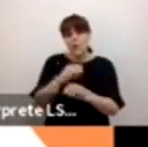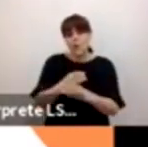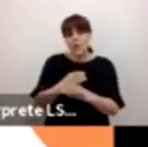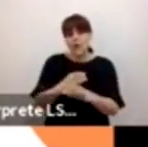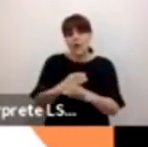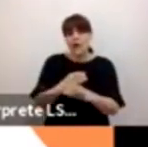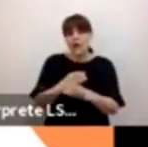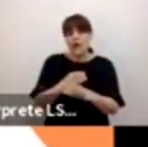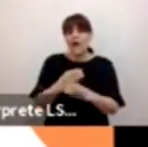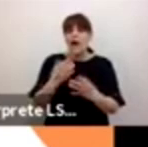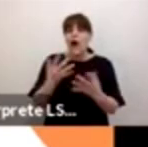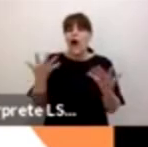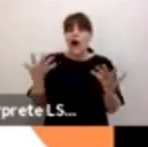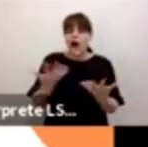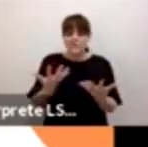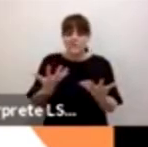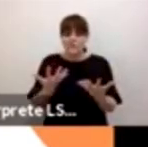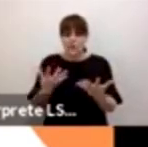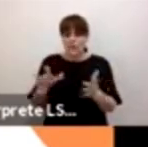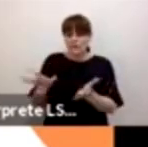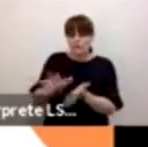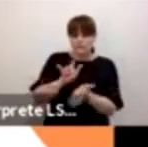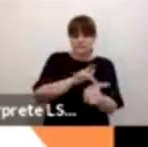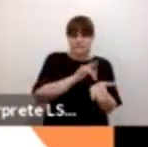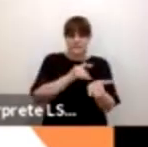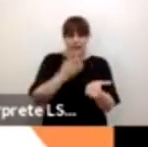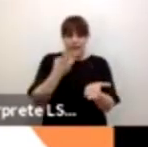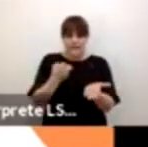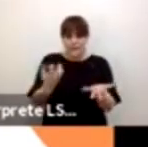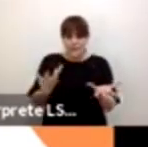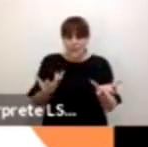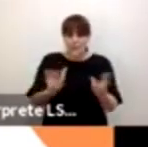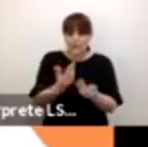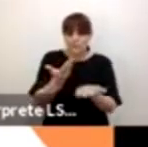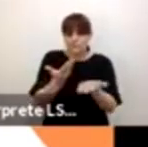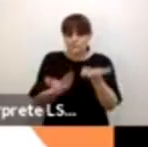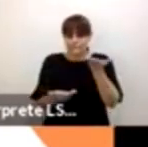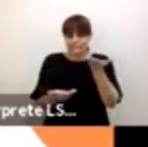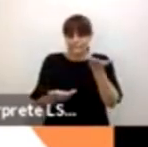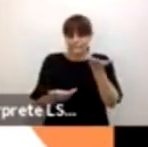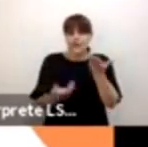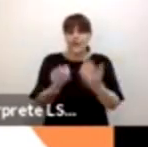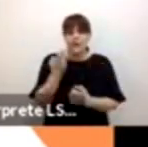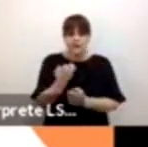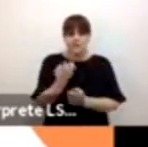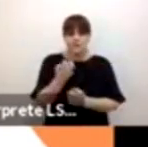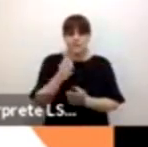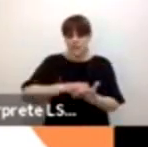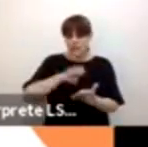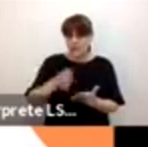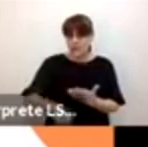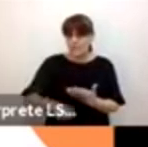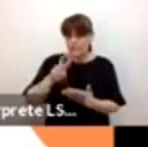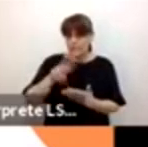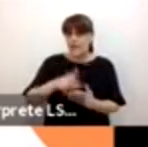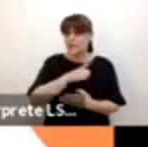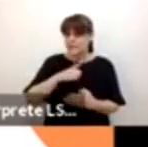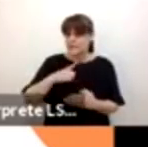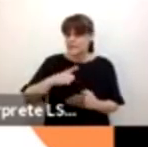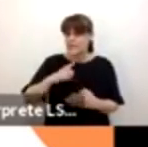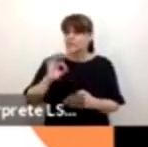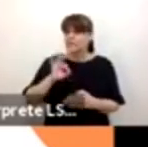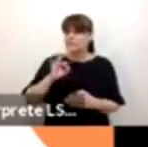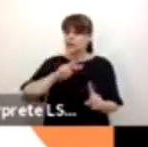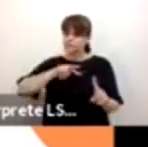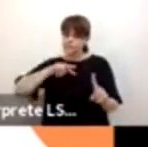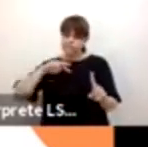las desigualdades y las discriminaciones Entonces, este es un buen ejemplo de cómo trabajar desde la perspectiva de género con